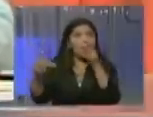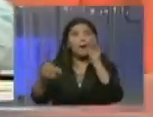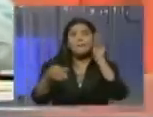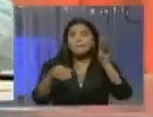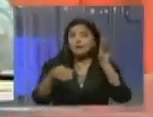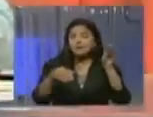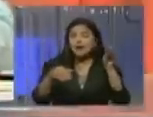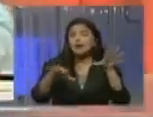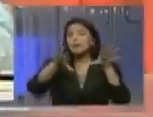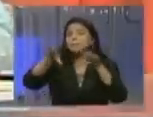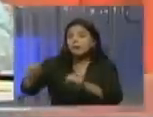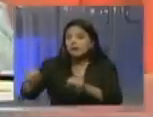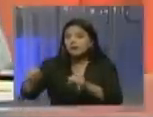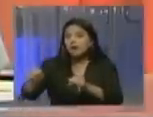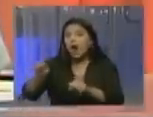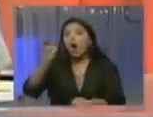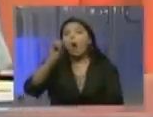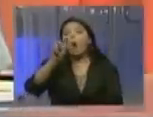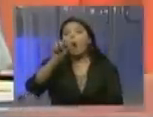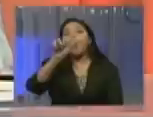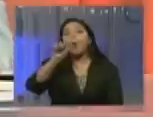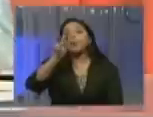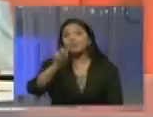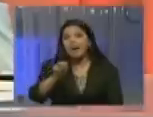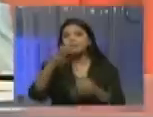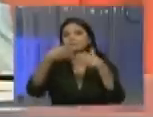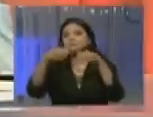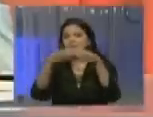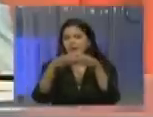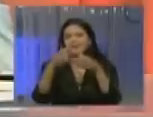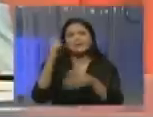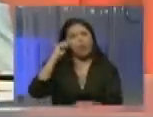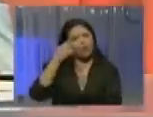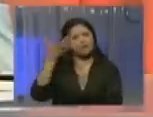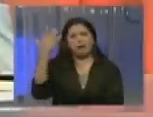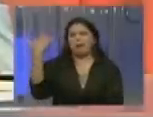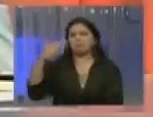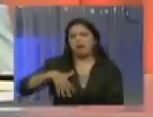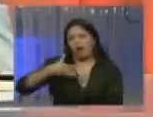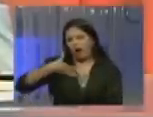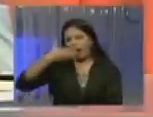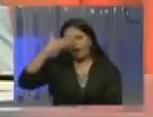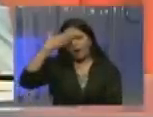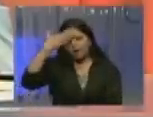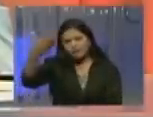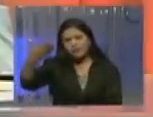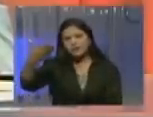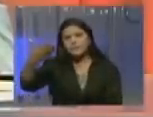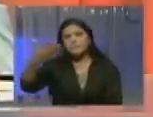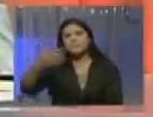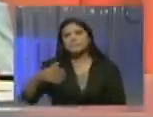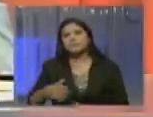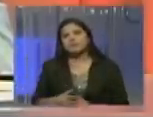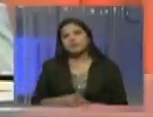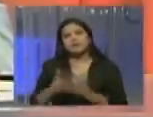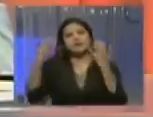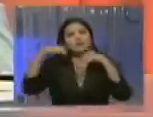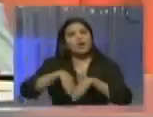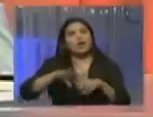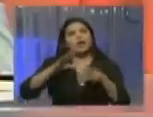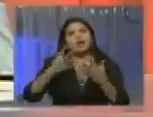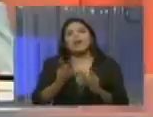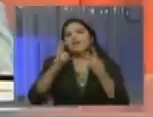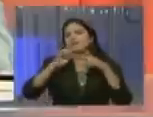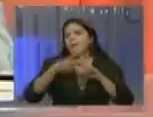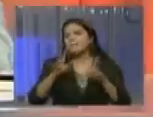una invasión de Libia por parte de la OTAN, la famosa primavera árabe, que terminó siendo el otoño de la vida en paz